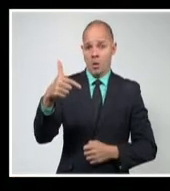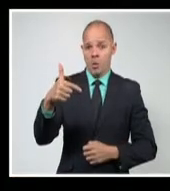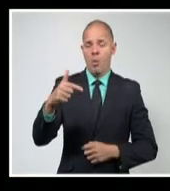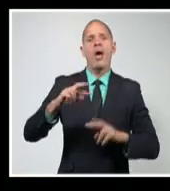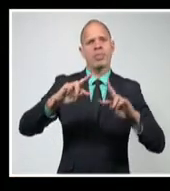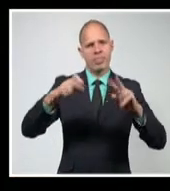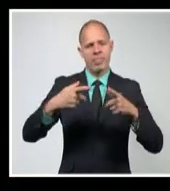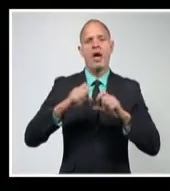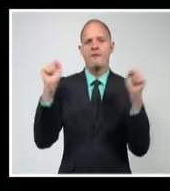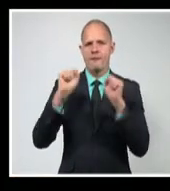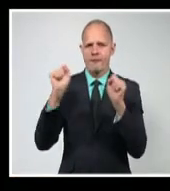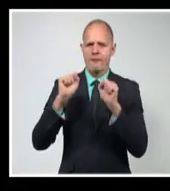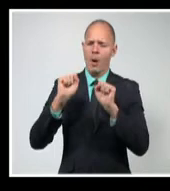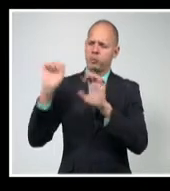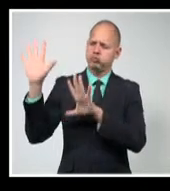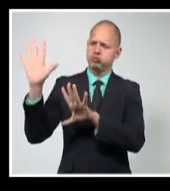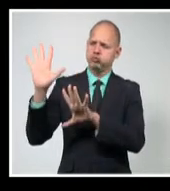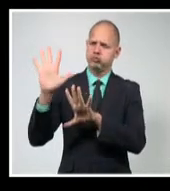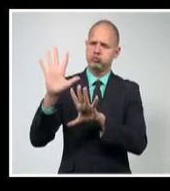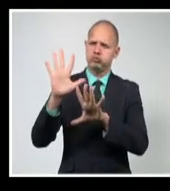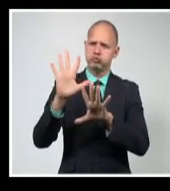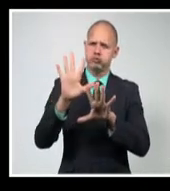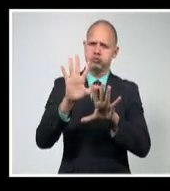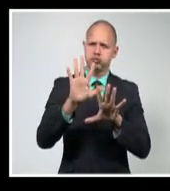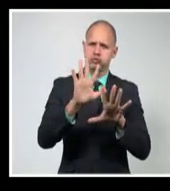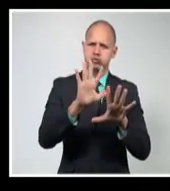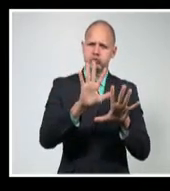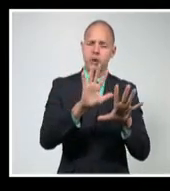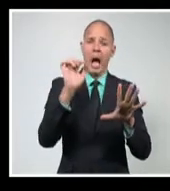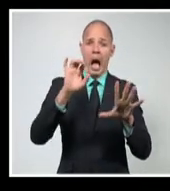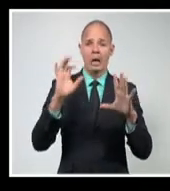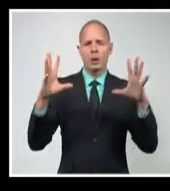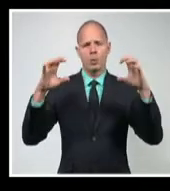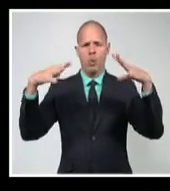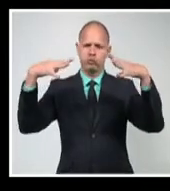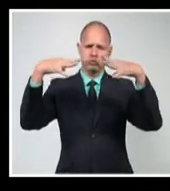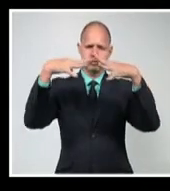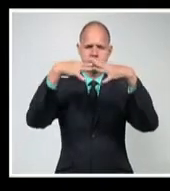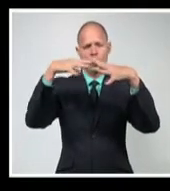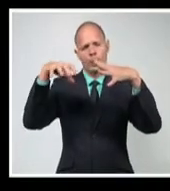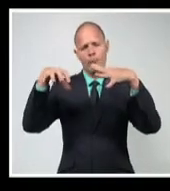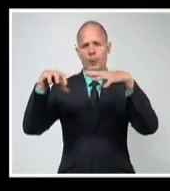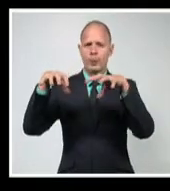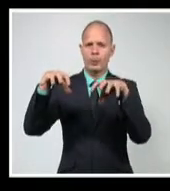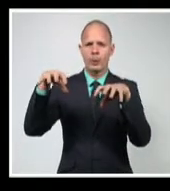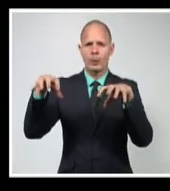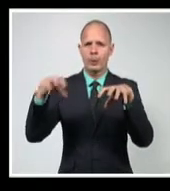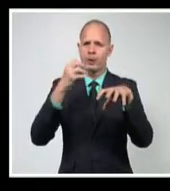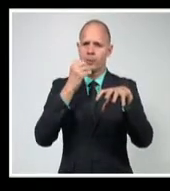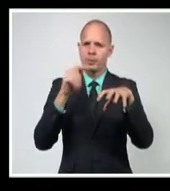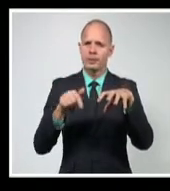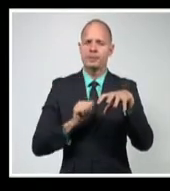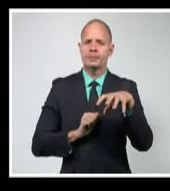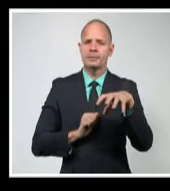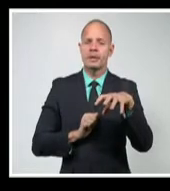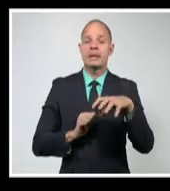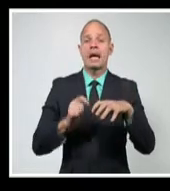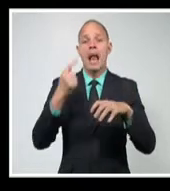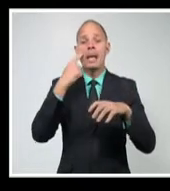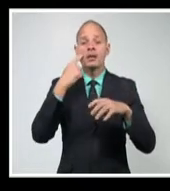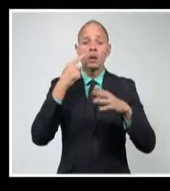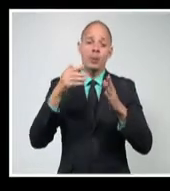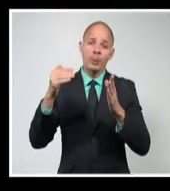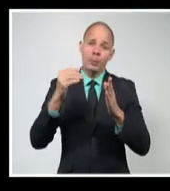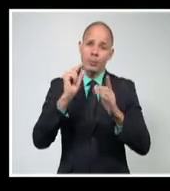frente frío a la región occidental, incrementando su paso. Las áreas de nublado con algunos chubascos y lluvias, principalmente en zonas de la costa norte, irán extendiéndose